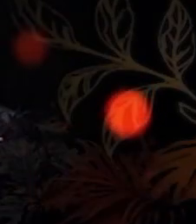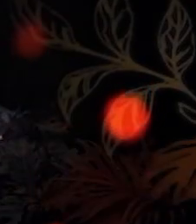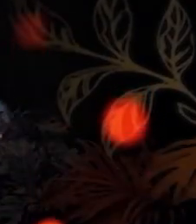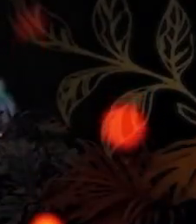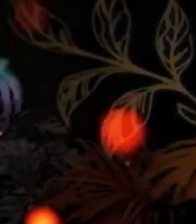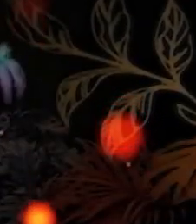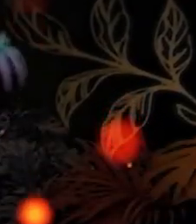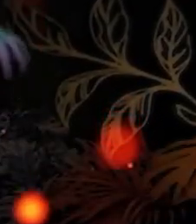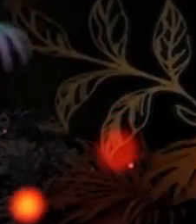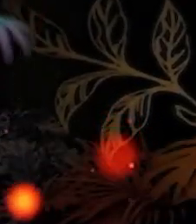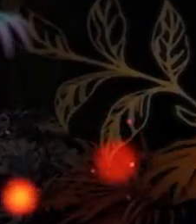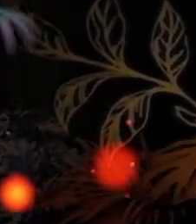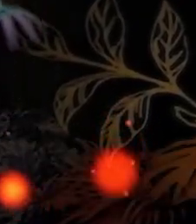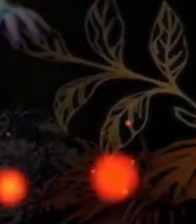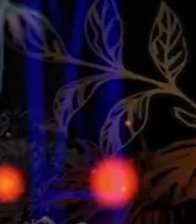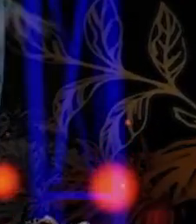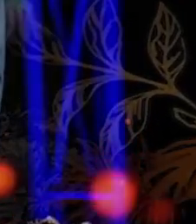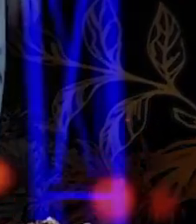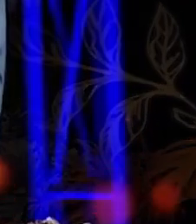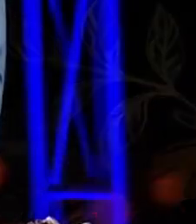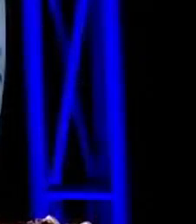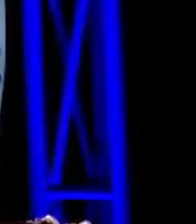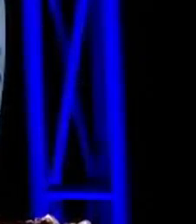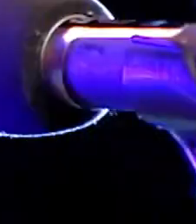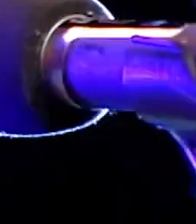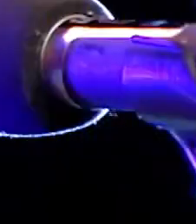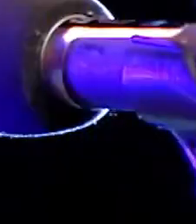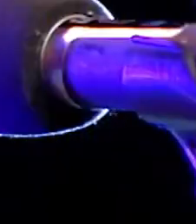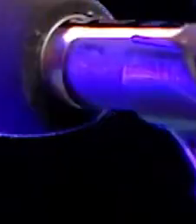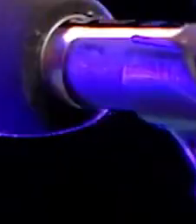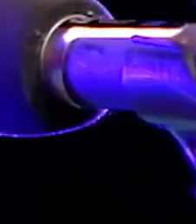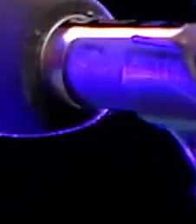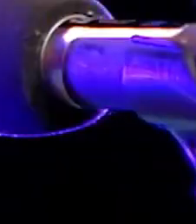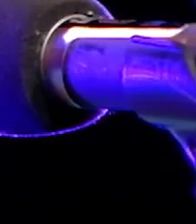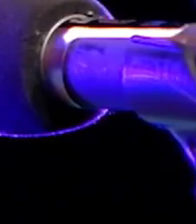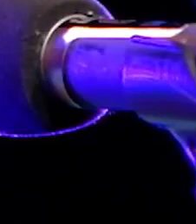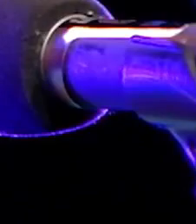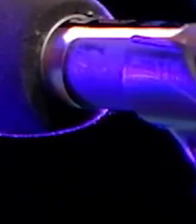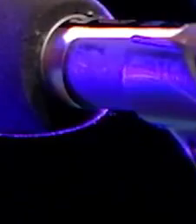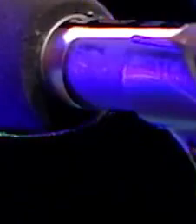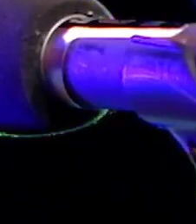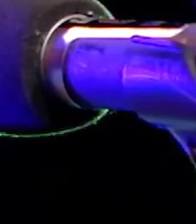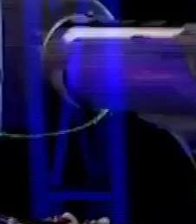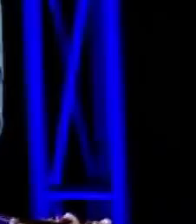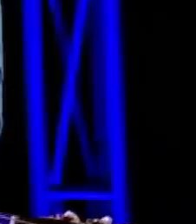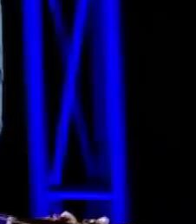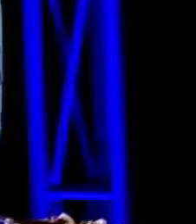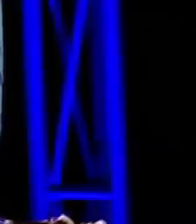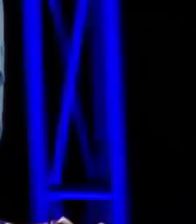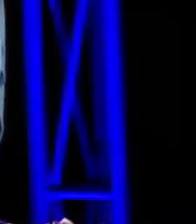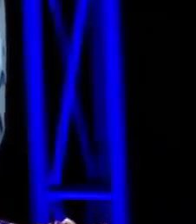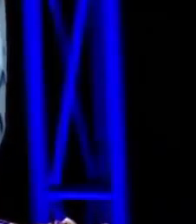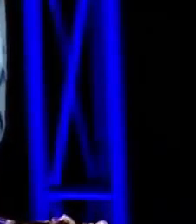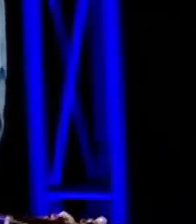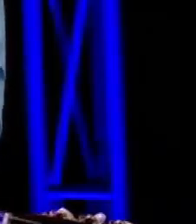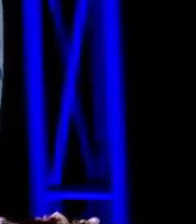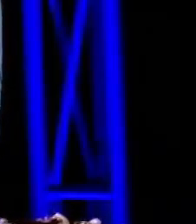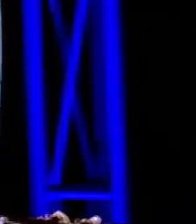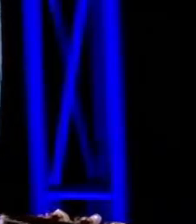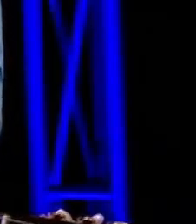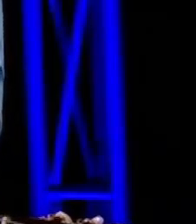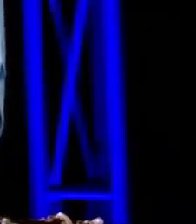Soy Carlos Hidalgo Morales. Vengo de la comunidad de San Miguel, Cantón, Talamanca, provincia de Limón, al que me